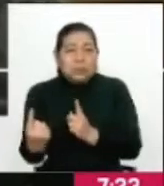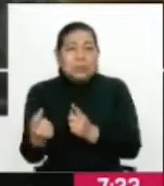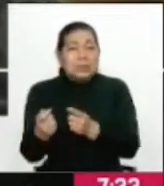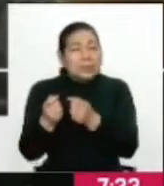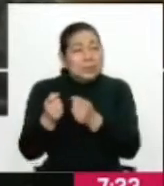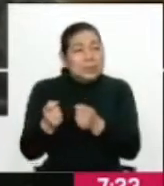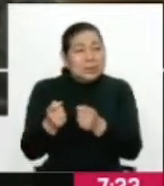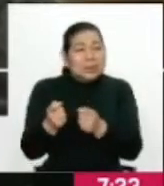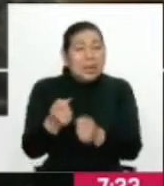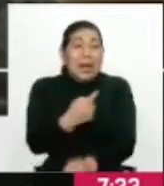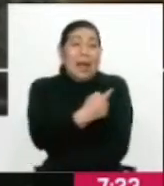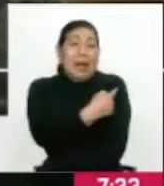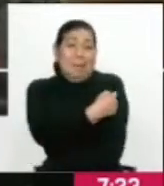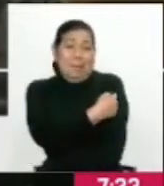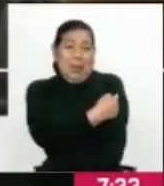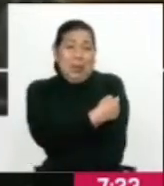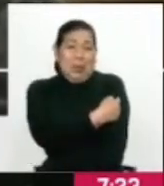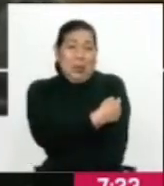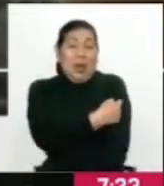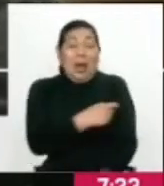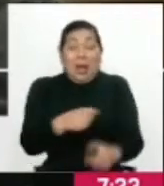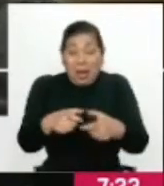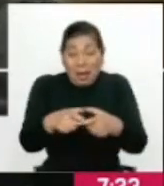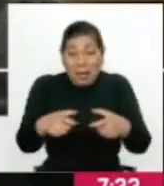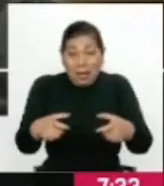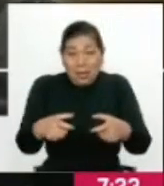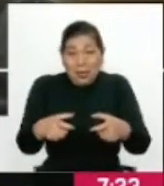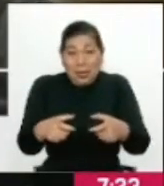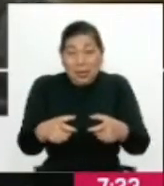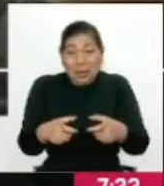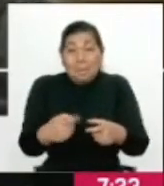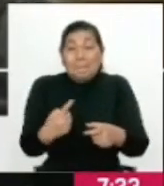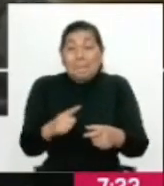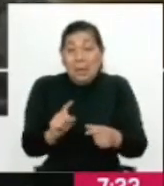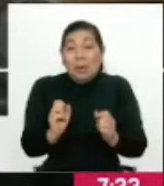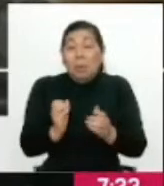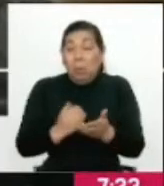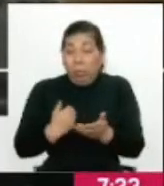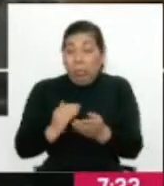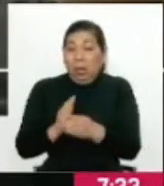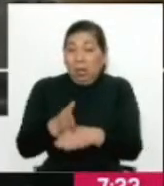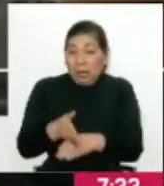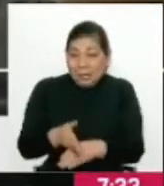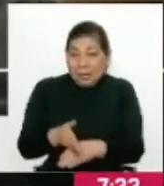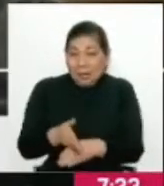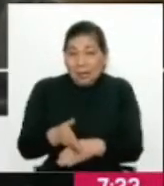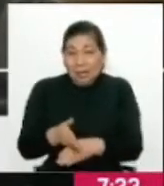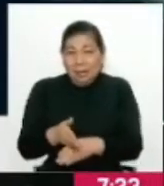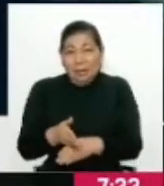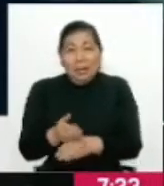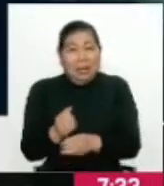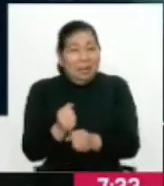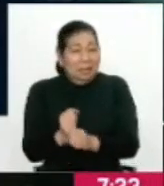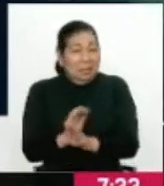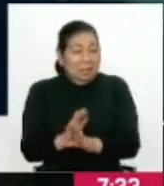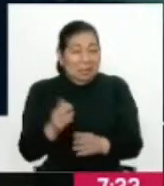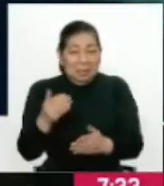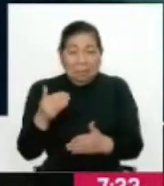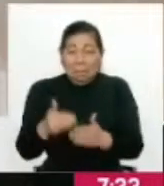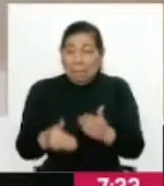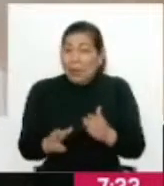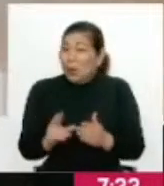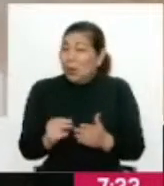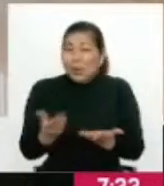obligatoriedad de las vacunas, el carné de vacunas que, para poder ingresar, creo que la del trabajo ya se eliminó,